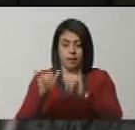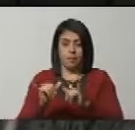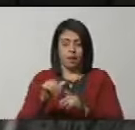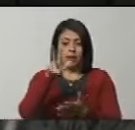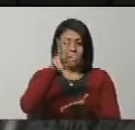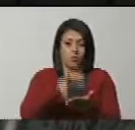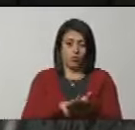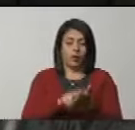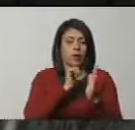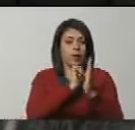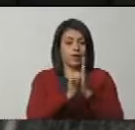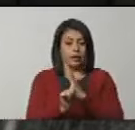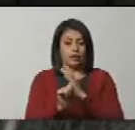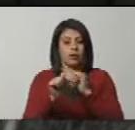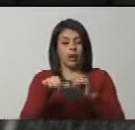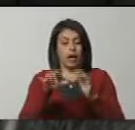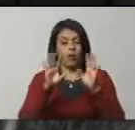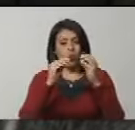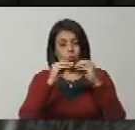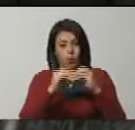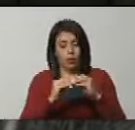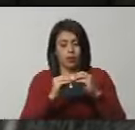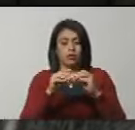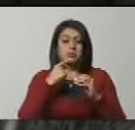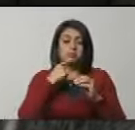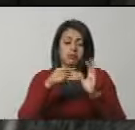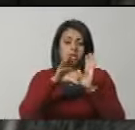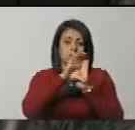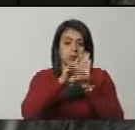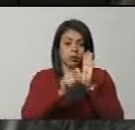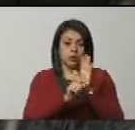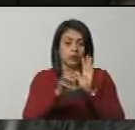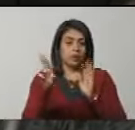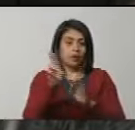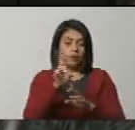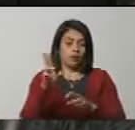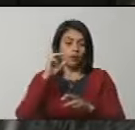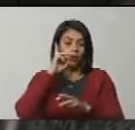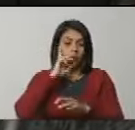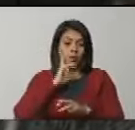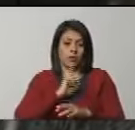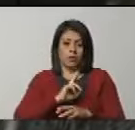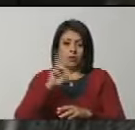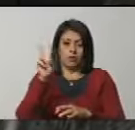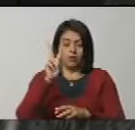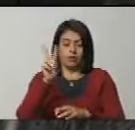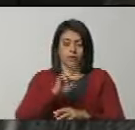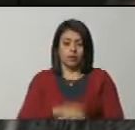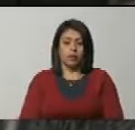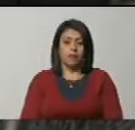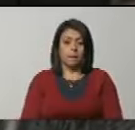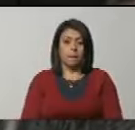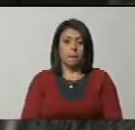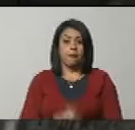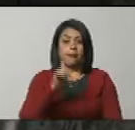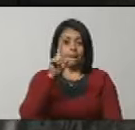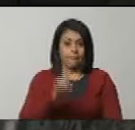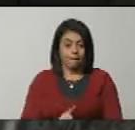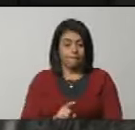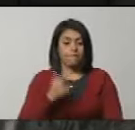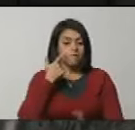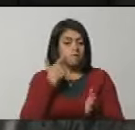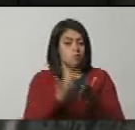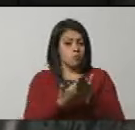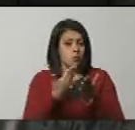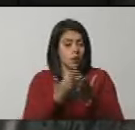se aprobó por el artículo del gobernador, de acuerdo a lo previsto en la Constitución de la República Bolivariana de Venezuela, dejando